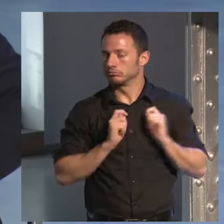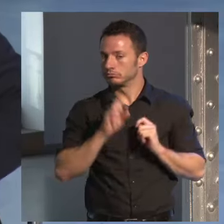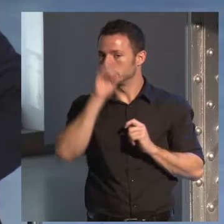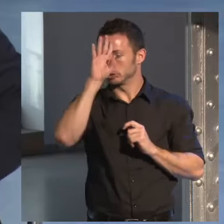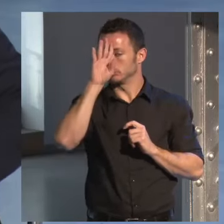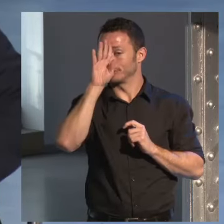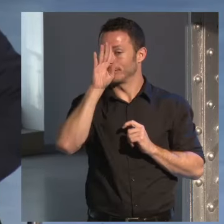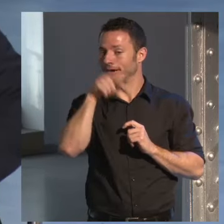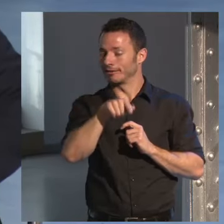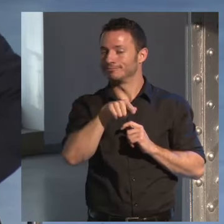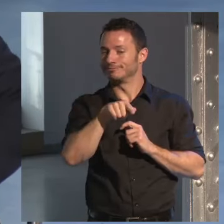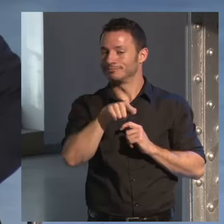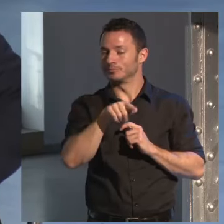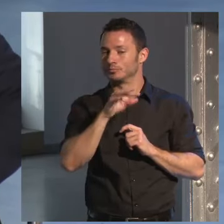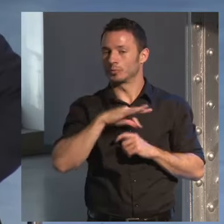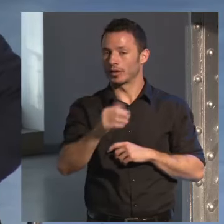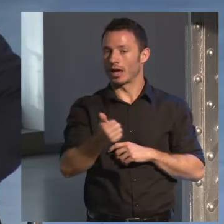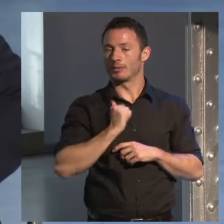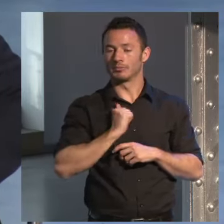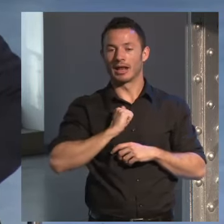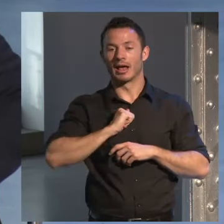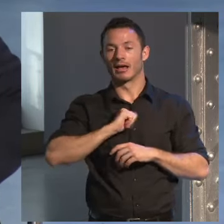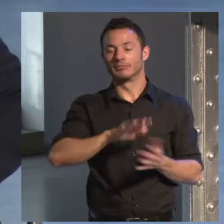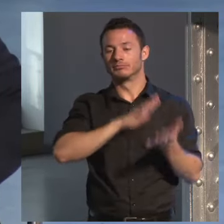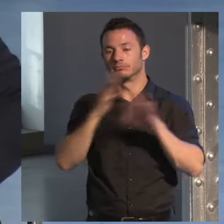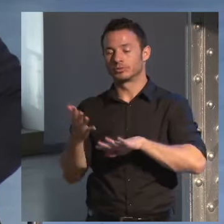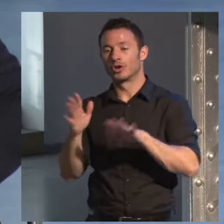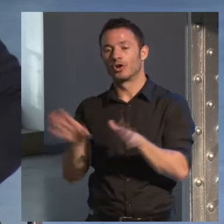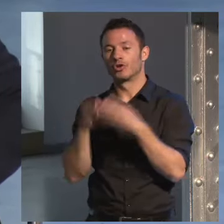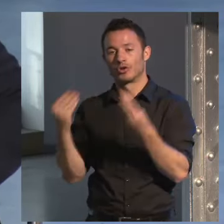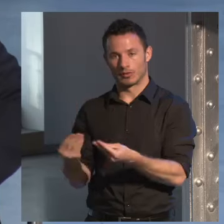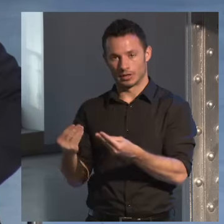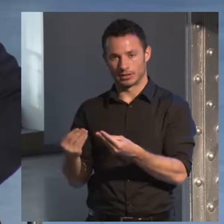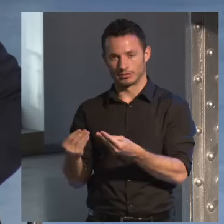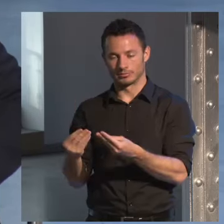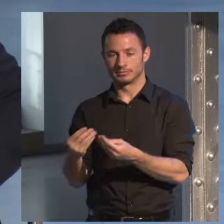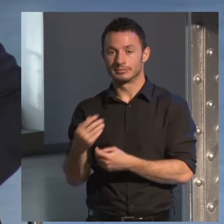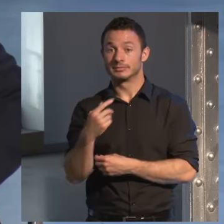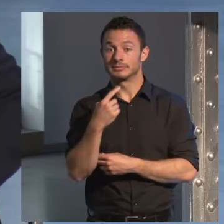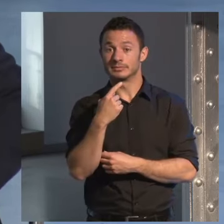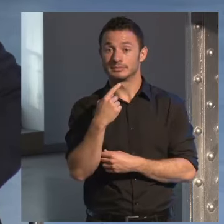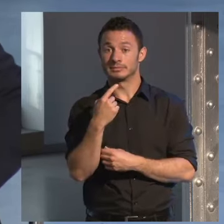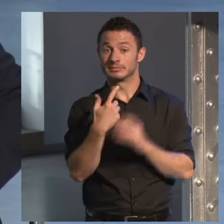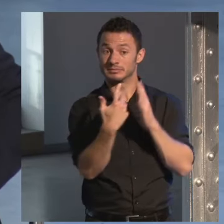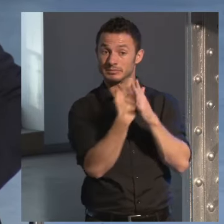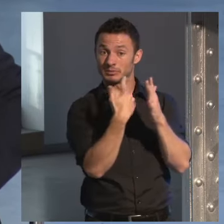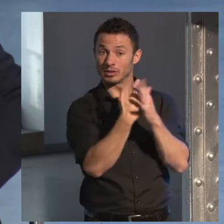novela me indicaron que había en tres ciudades españolas